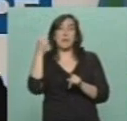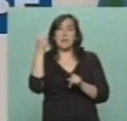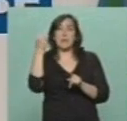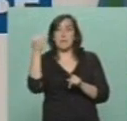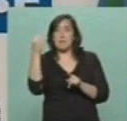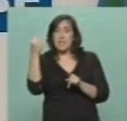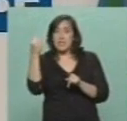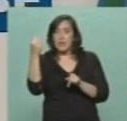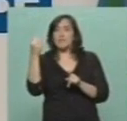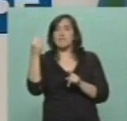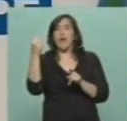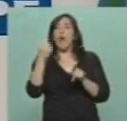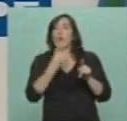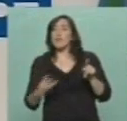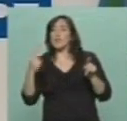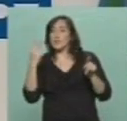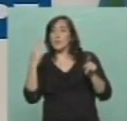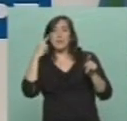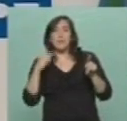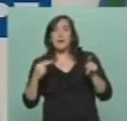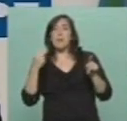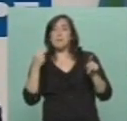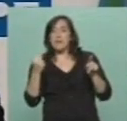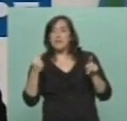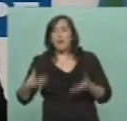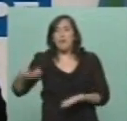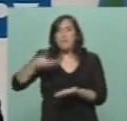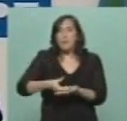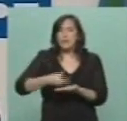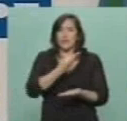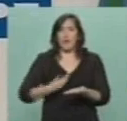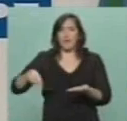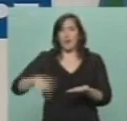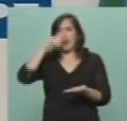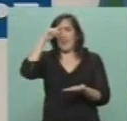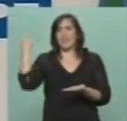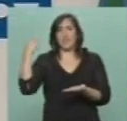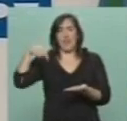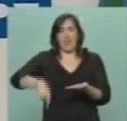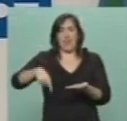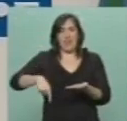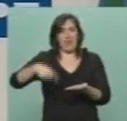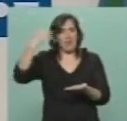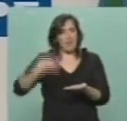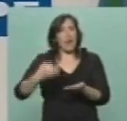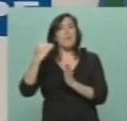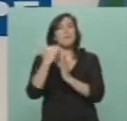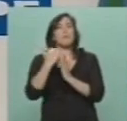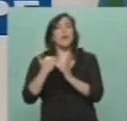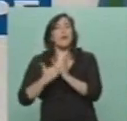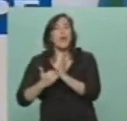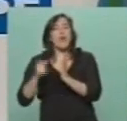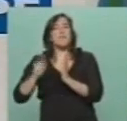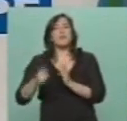420 millones de pesos los puso el Estado Nacional a través del programa